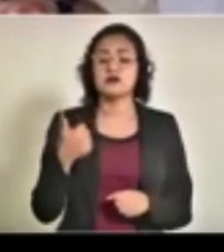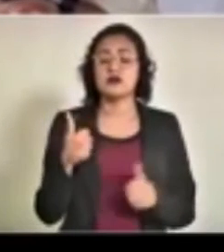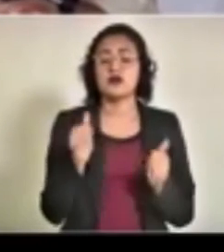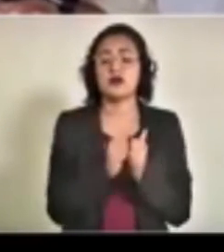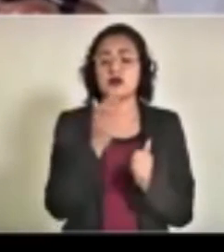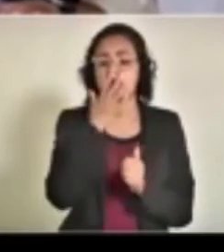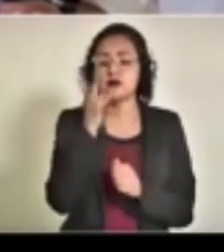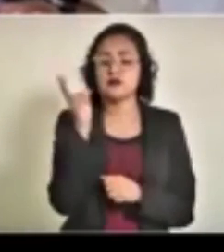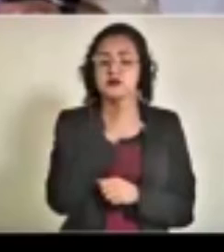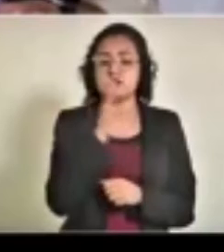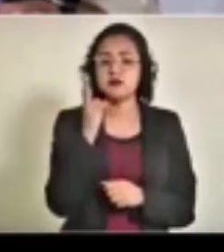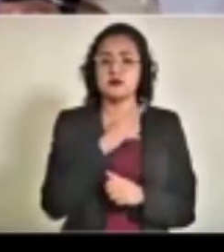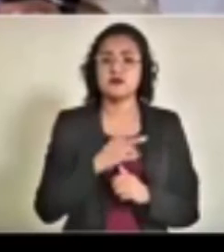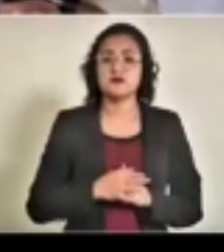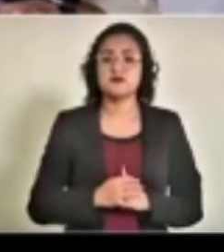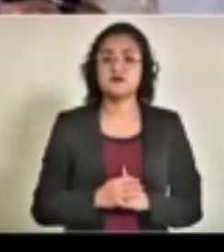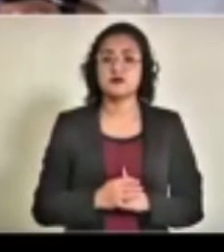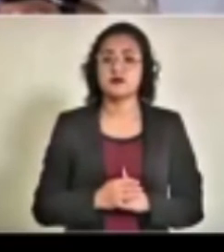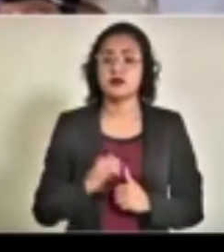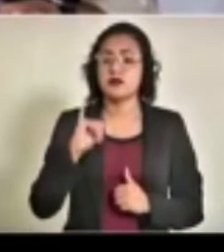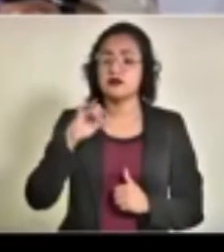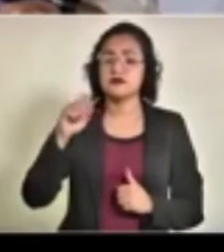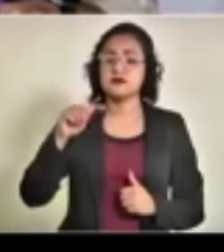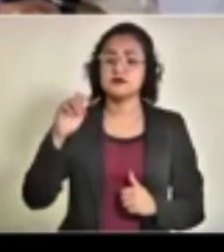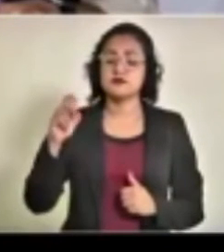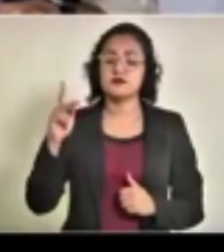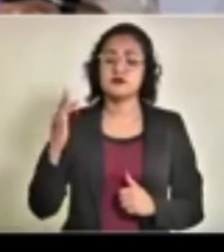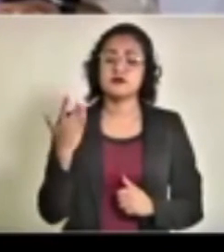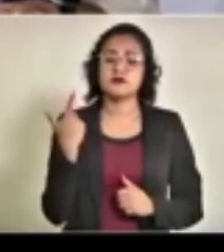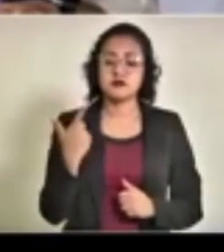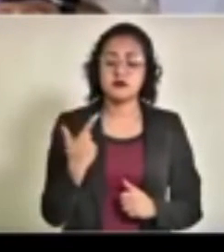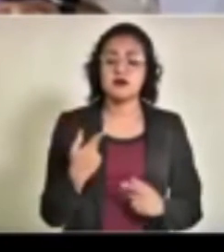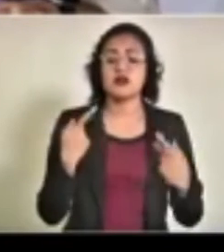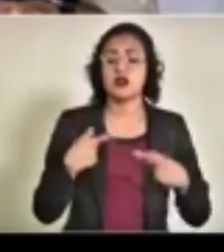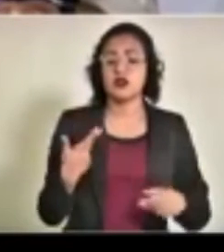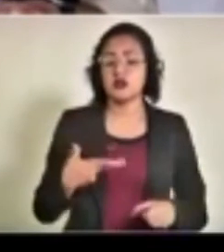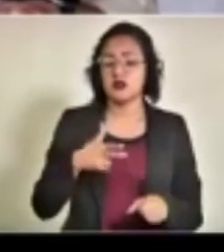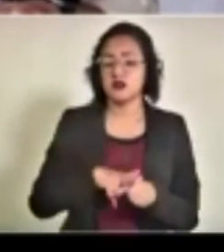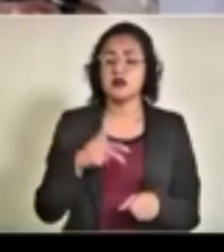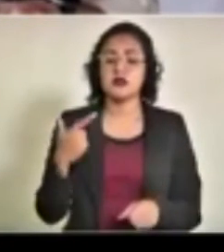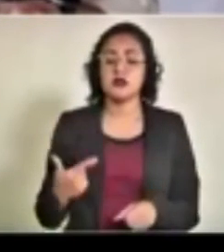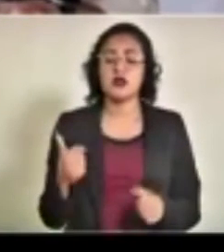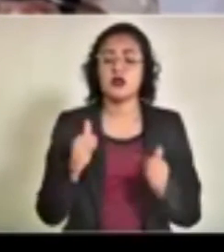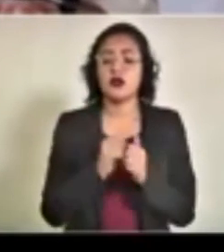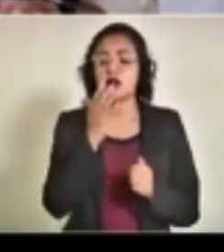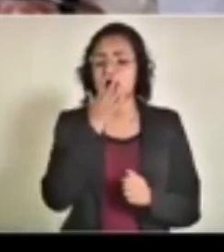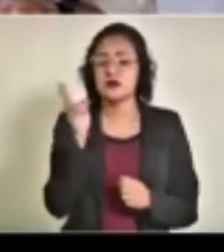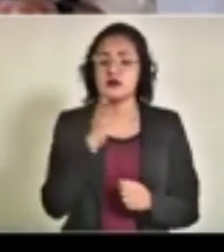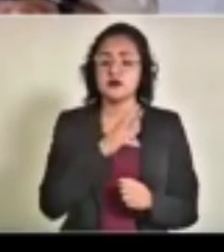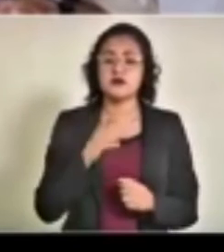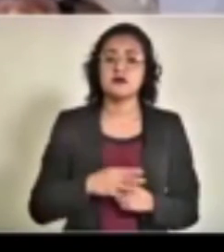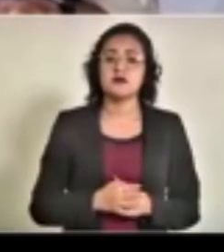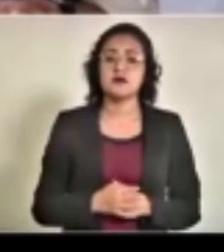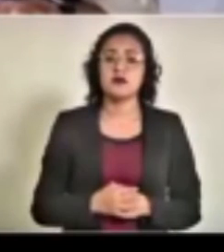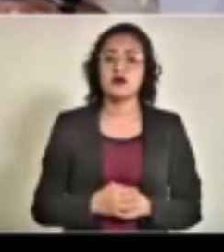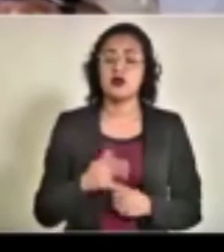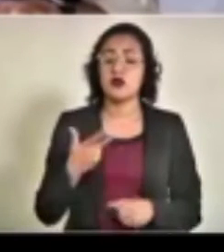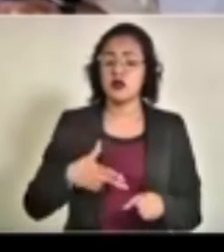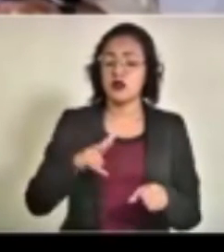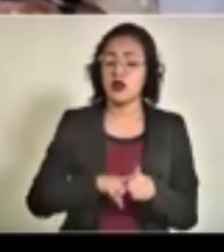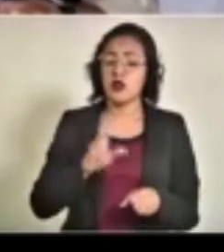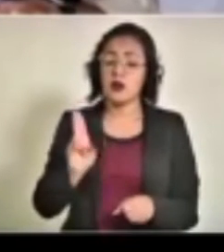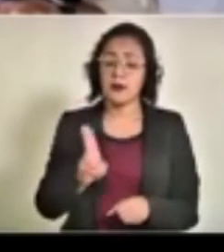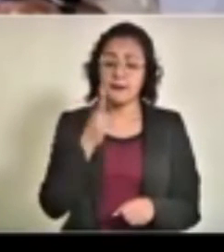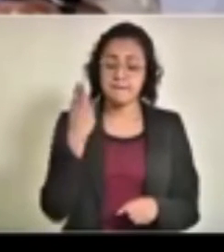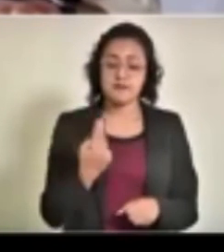con ventilación mecánica. El ISTE 57 pacientes y 2 con ventilación asistida. El hospital